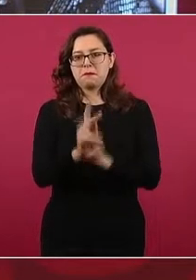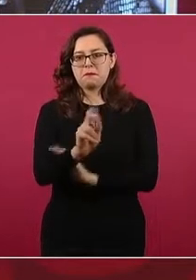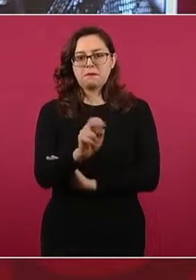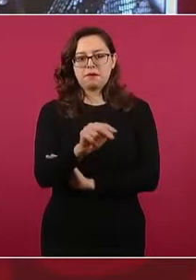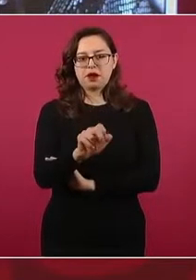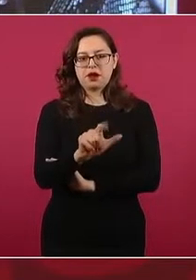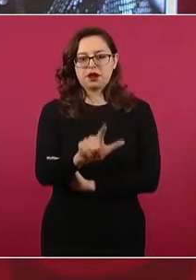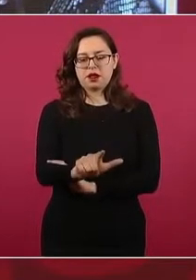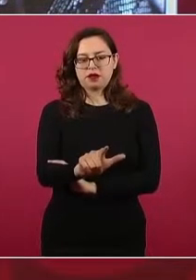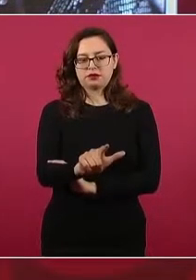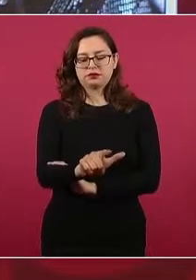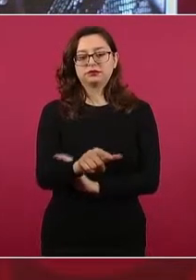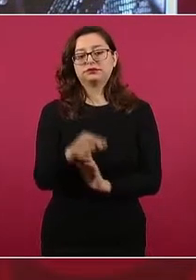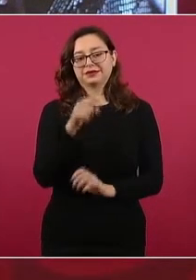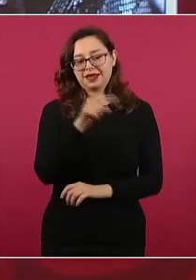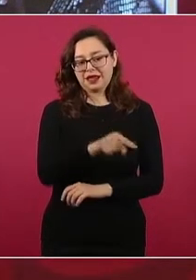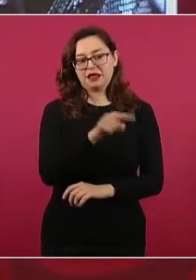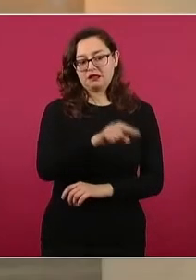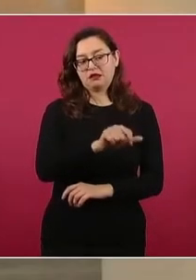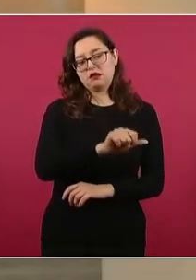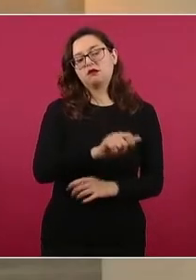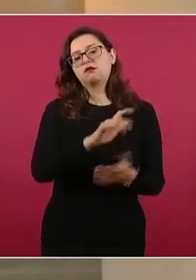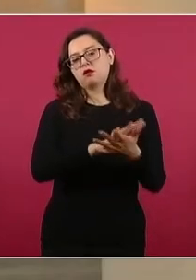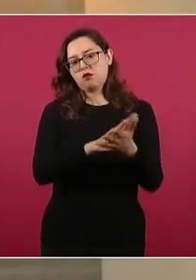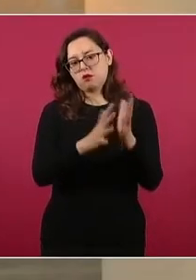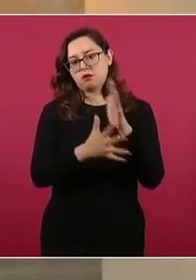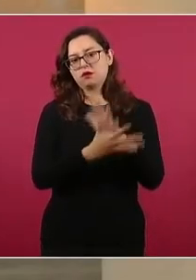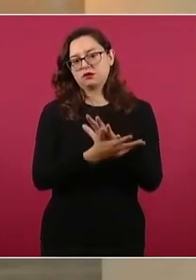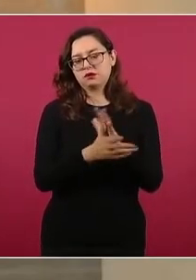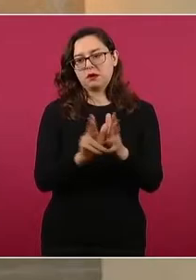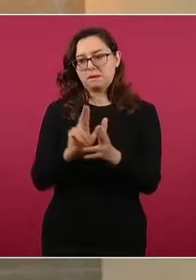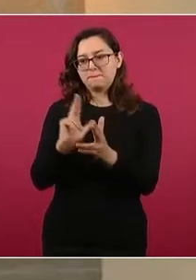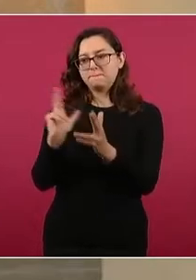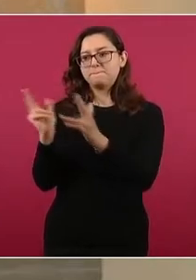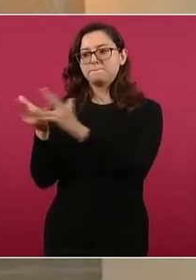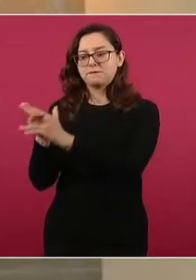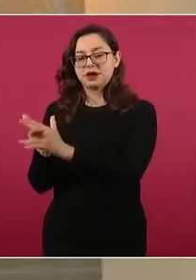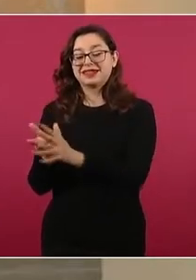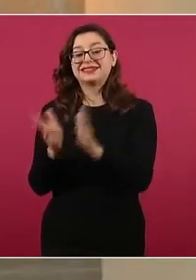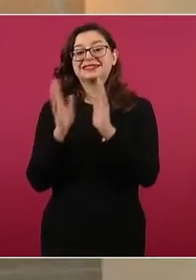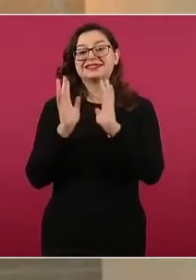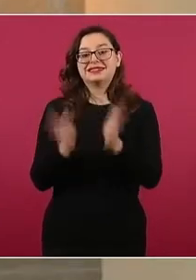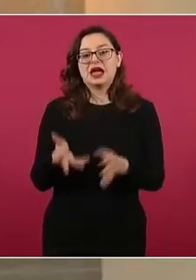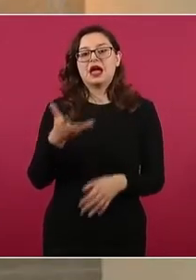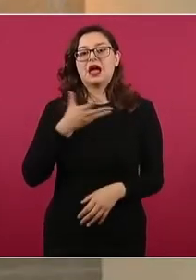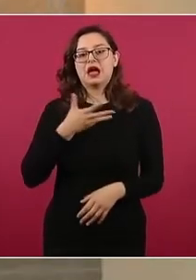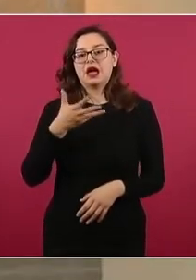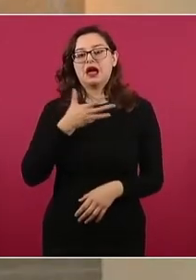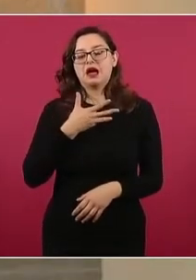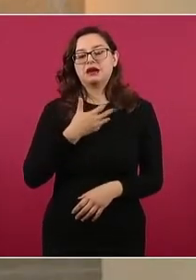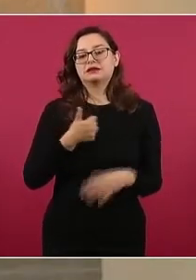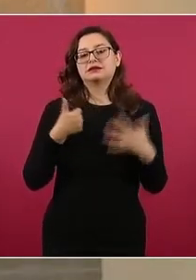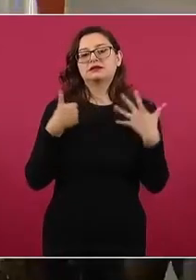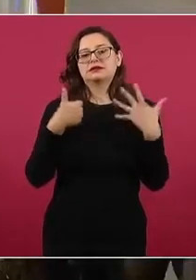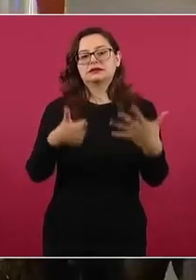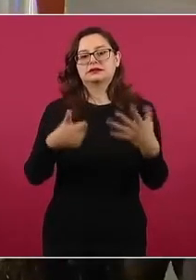copartícipe del doble feminicidio y es el sexto detenido por estos hechos. Siguiente.